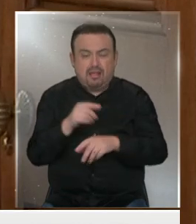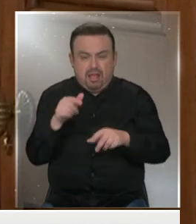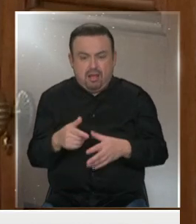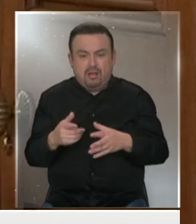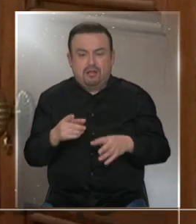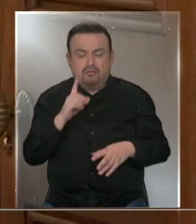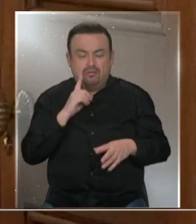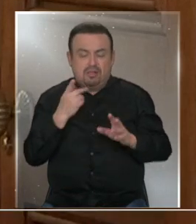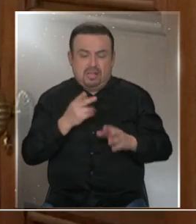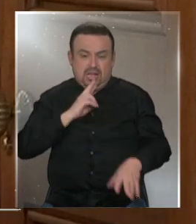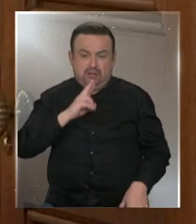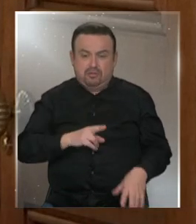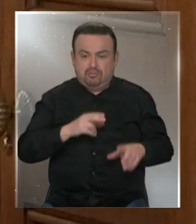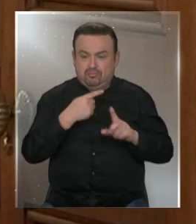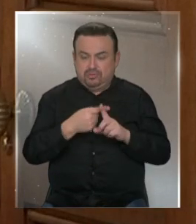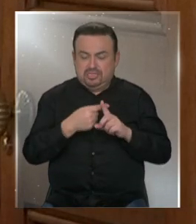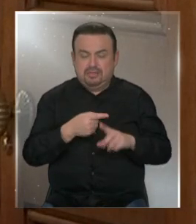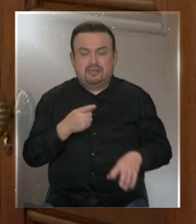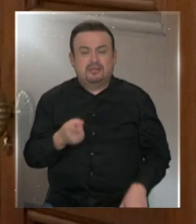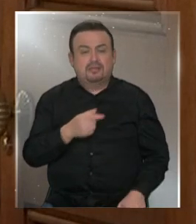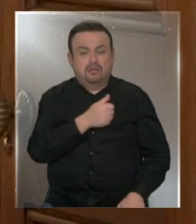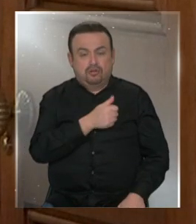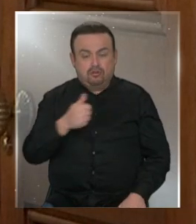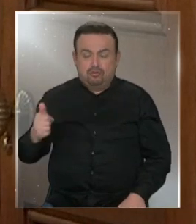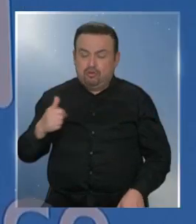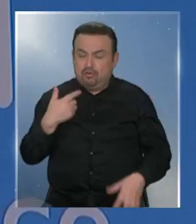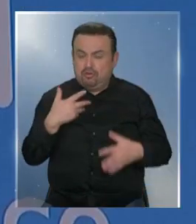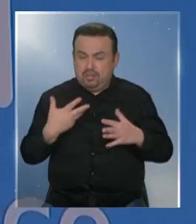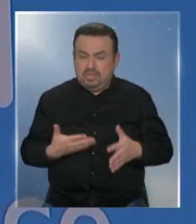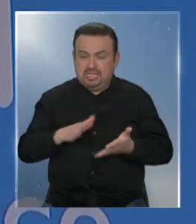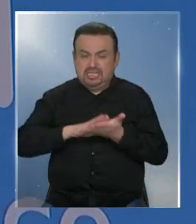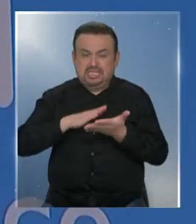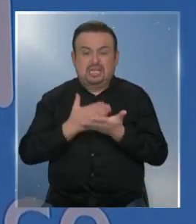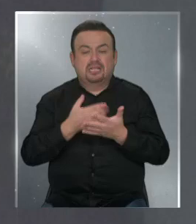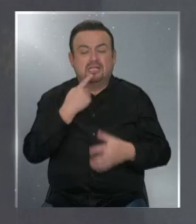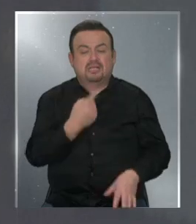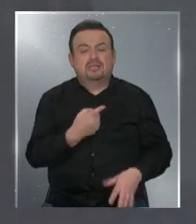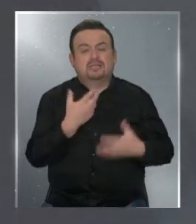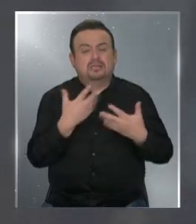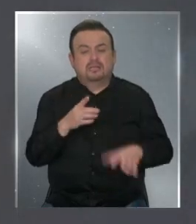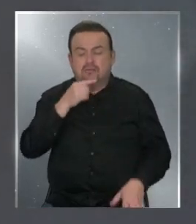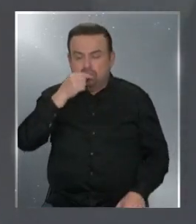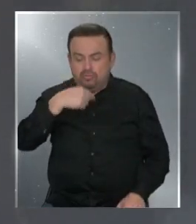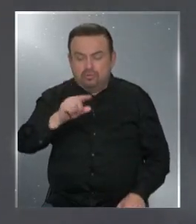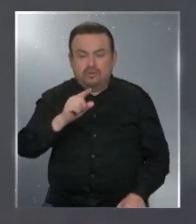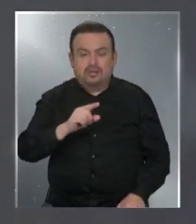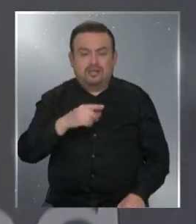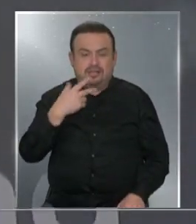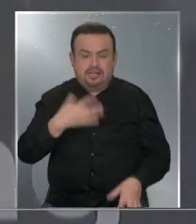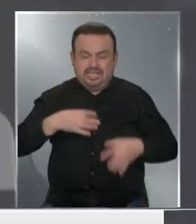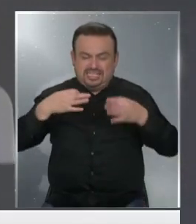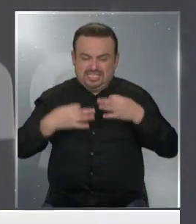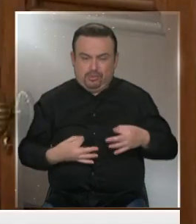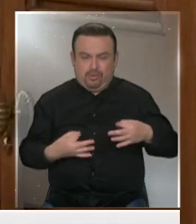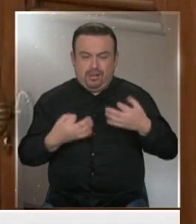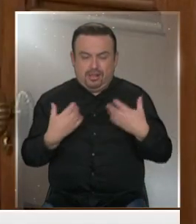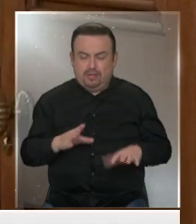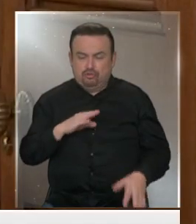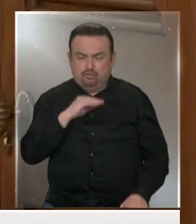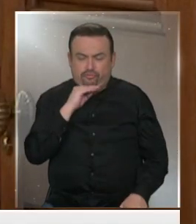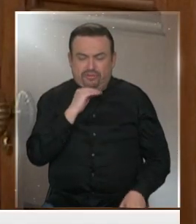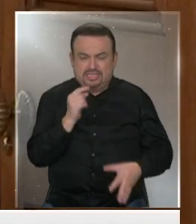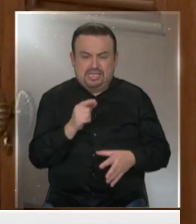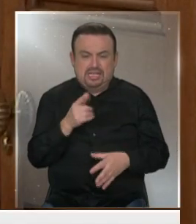Esta droga ahora está disponible en todo el sistema público de salud. Y estamos dando los próximos pasos para asegurar que haya suficiente